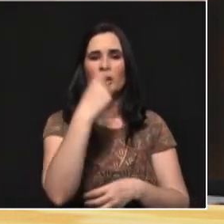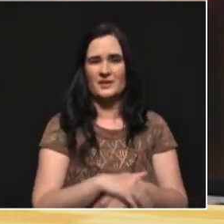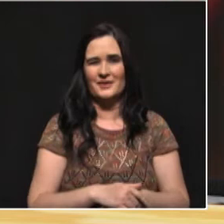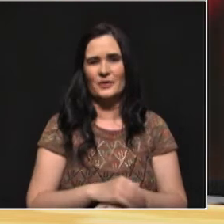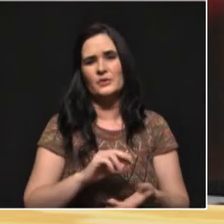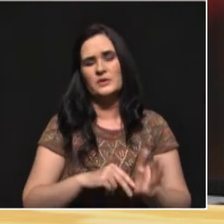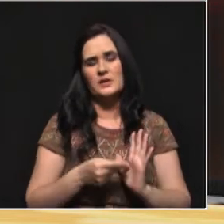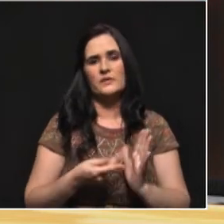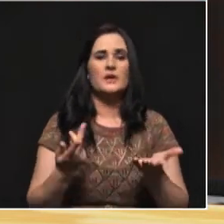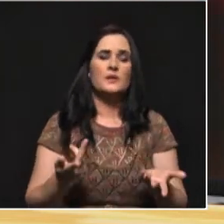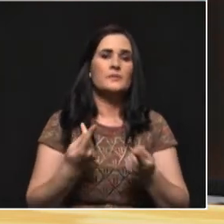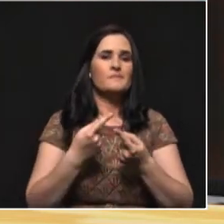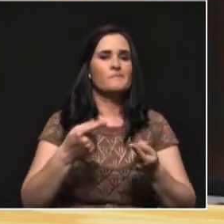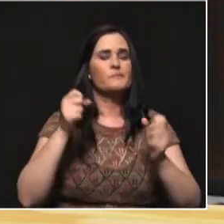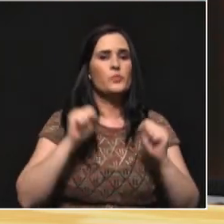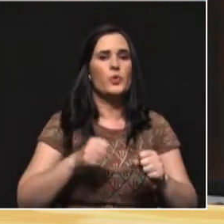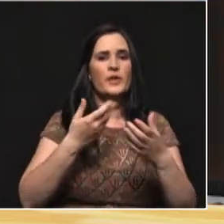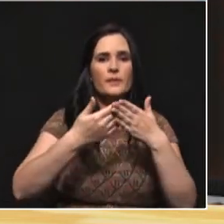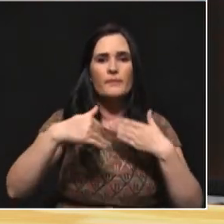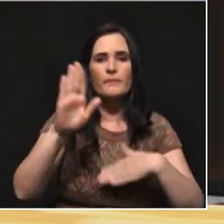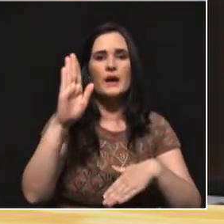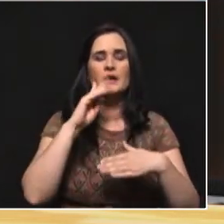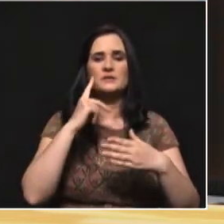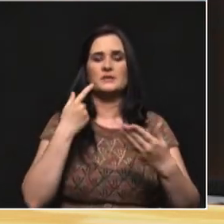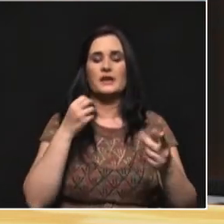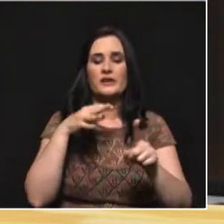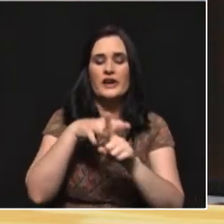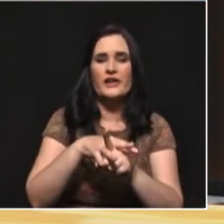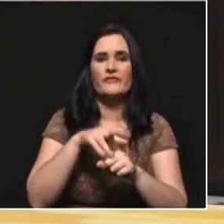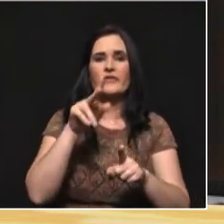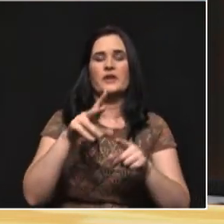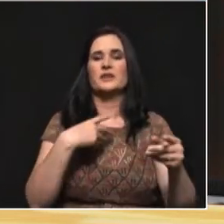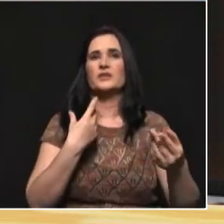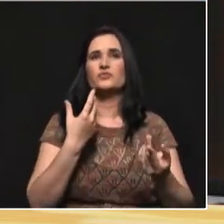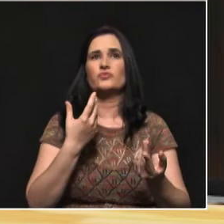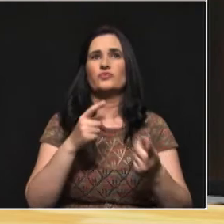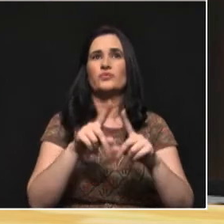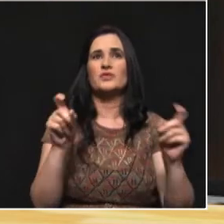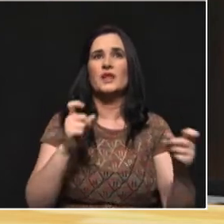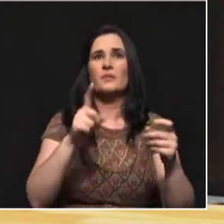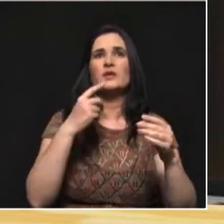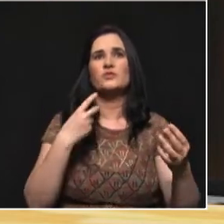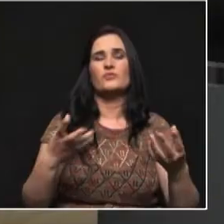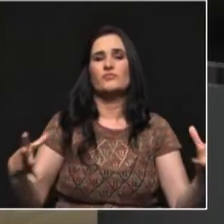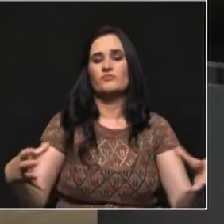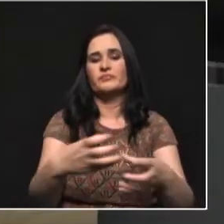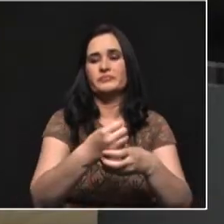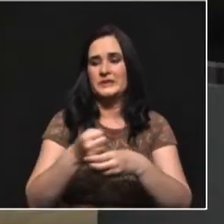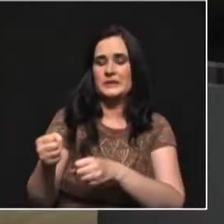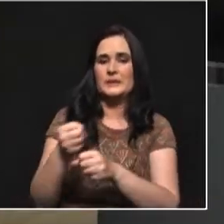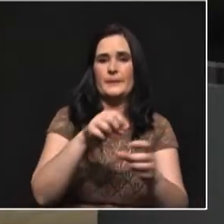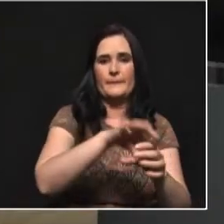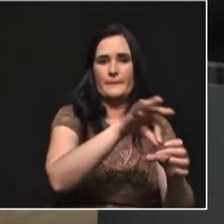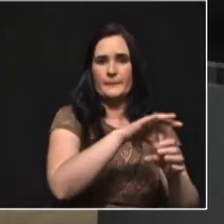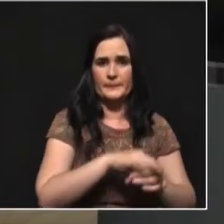yo que eso podría entrar a facilitar mucho más estas dinámicas de cooptación del elector. Y claro